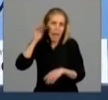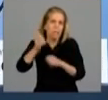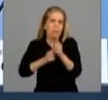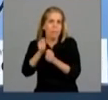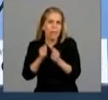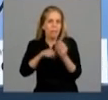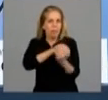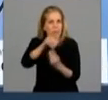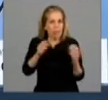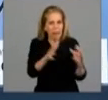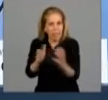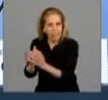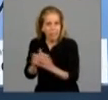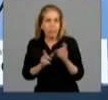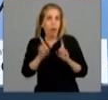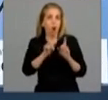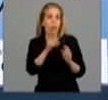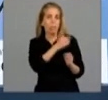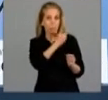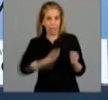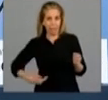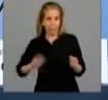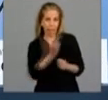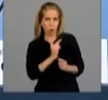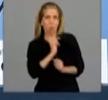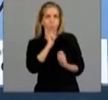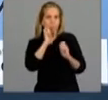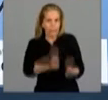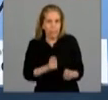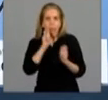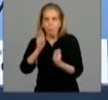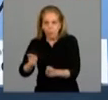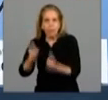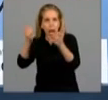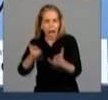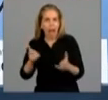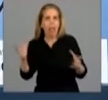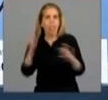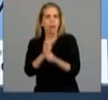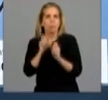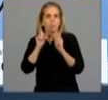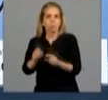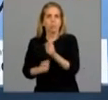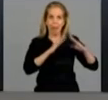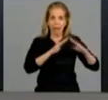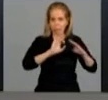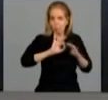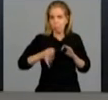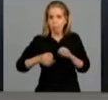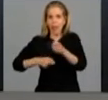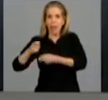es decir, las hemos visitado algunas con el presidente, están funcionando con protocolos, transporte propio, para evitar el transporte público.